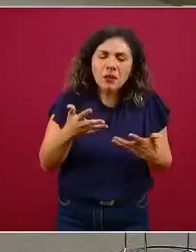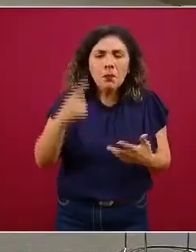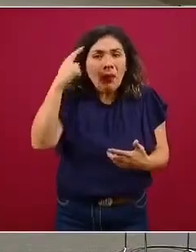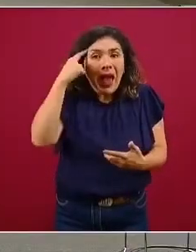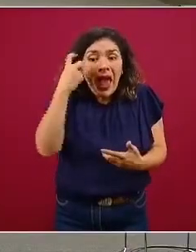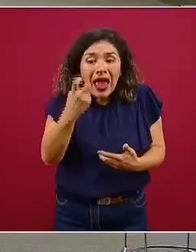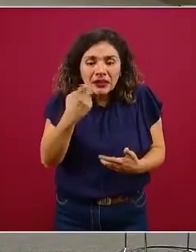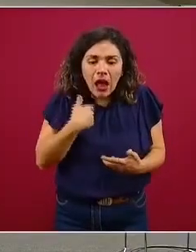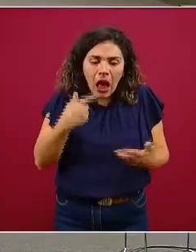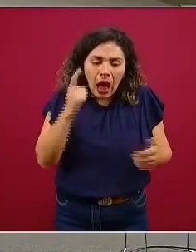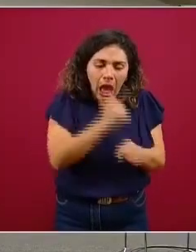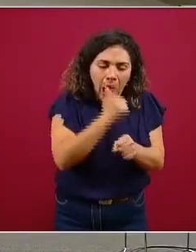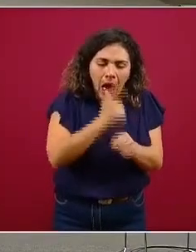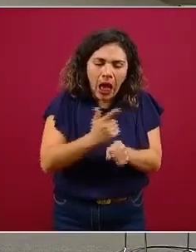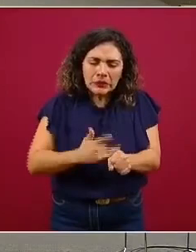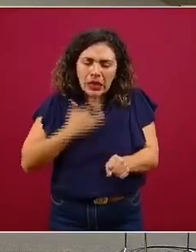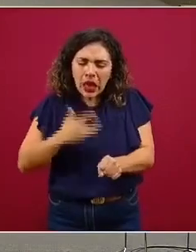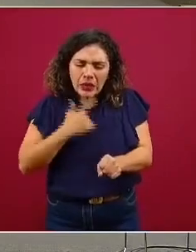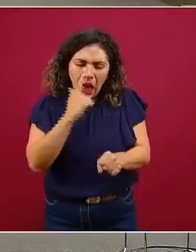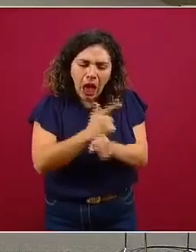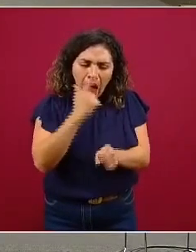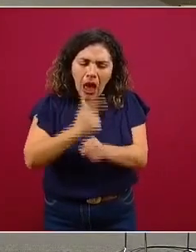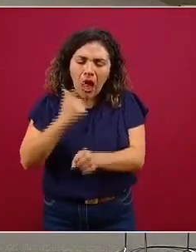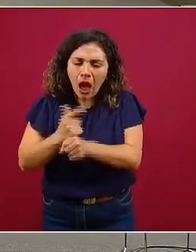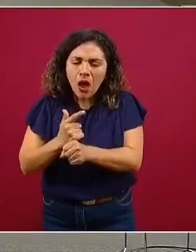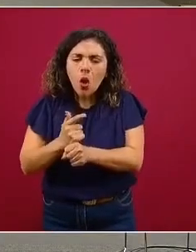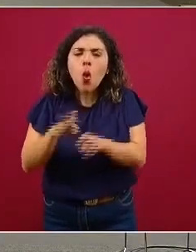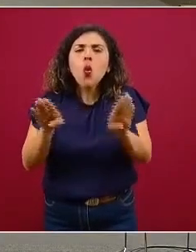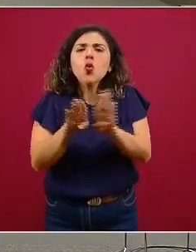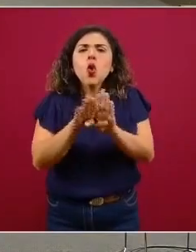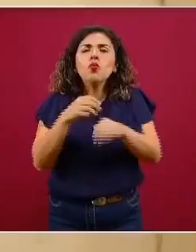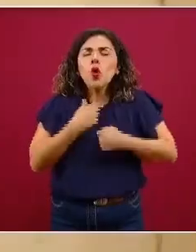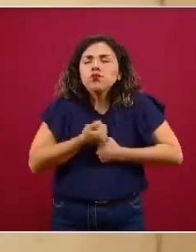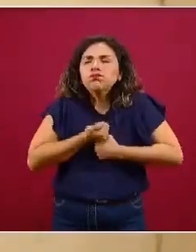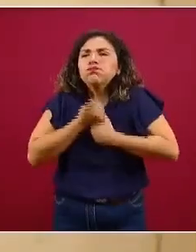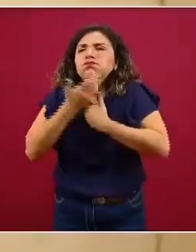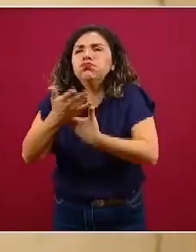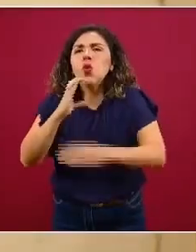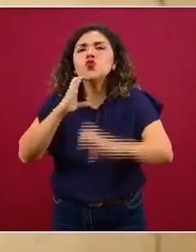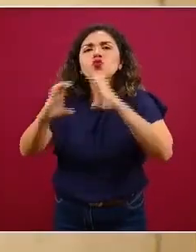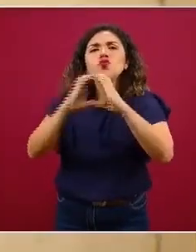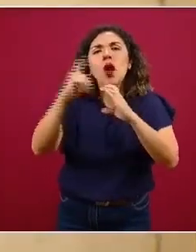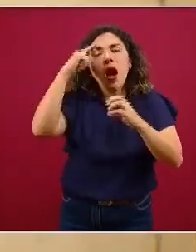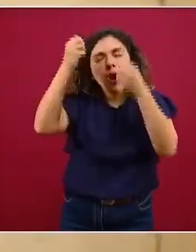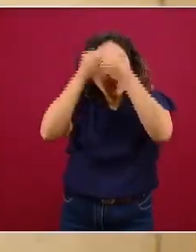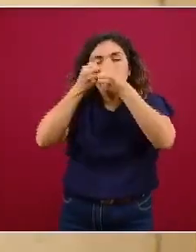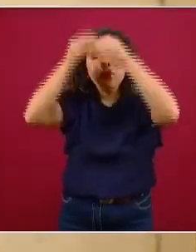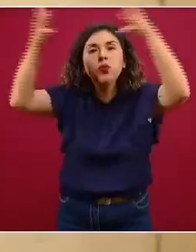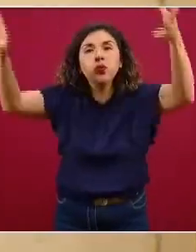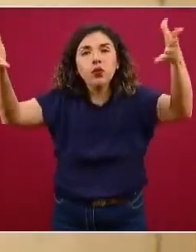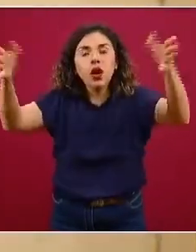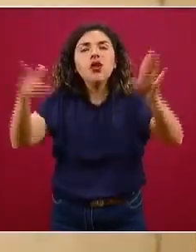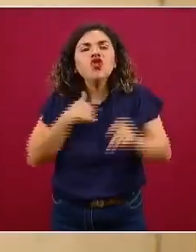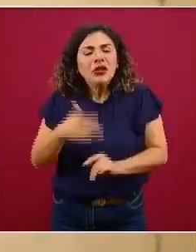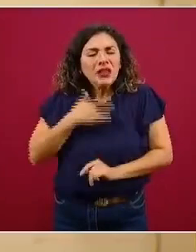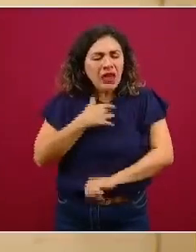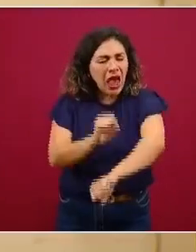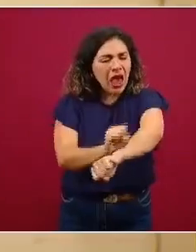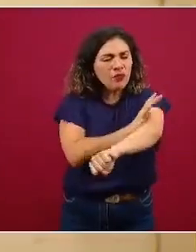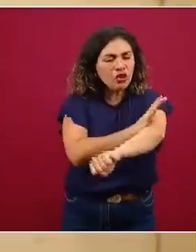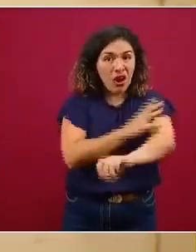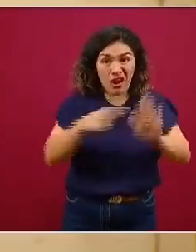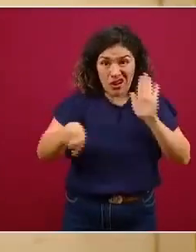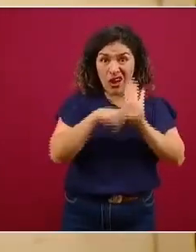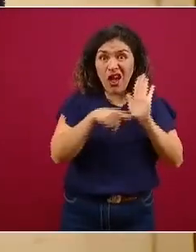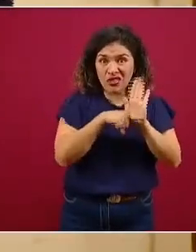y buscar una forma de comunicarlas y qué vamos a hacer con esas emociones. No sean emociones negativas, como